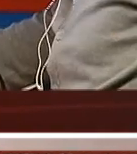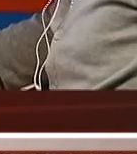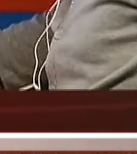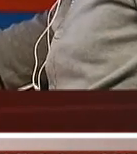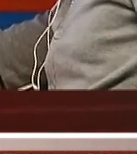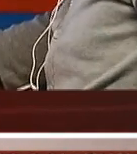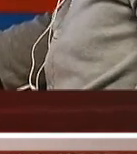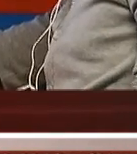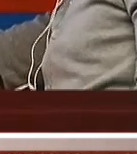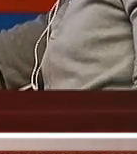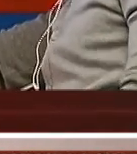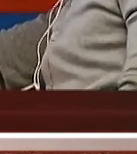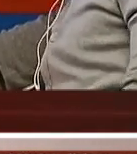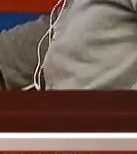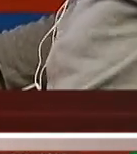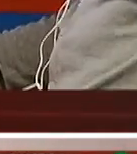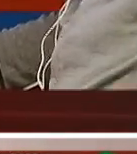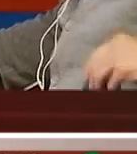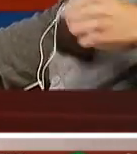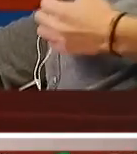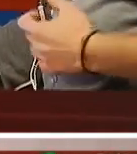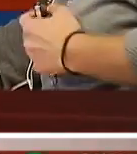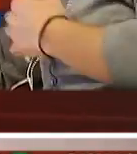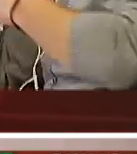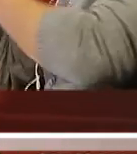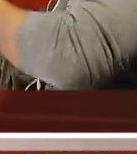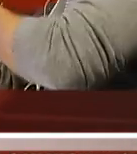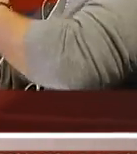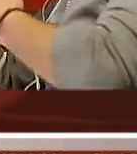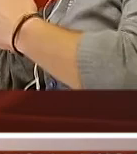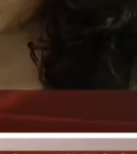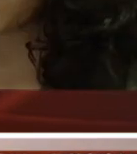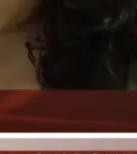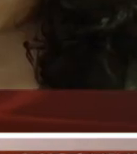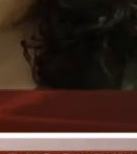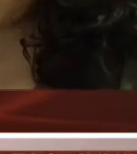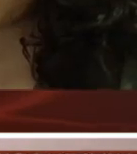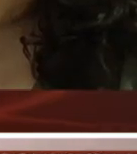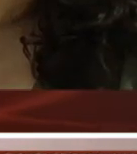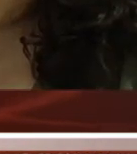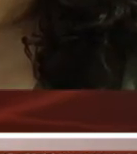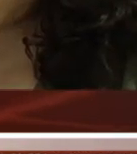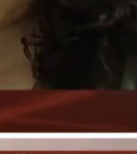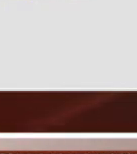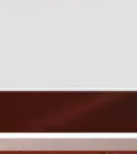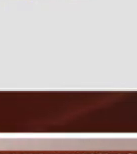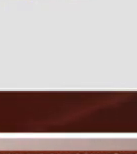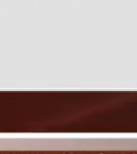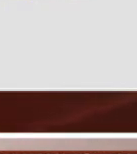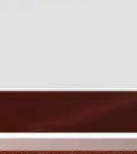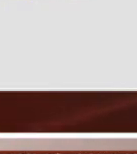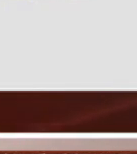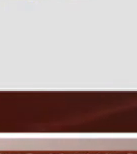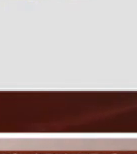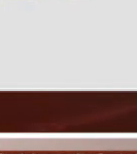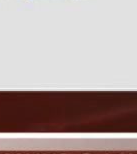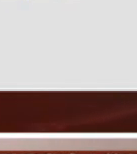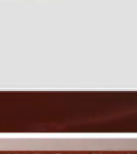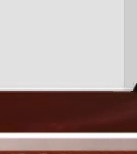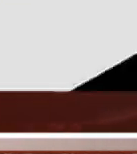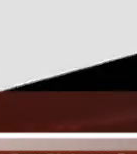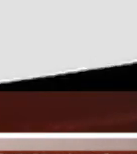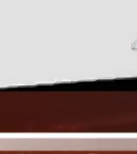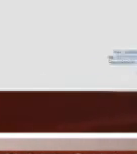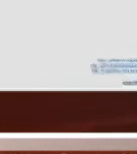decisiones que van desde ubicar el mejor lugar en donde vivir en donde poner un negocio terrenos que pueden